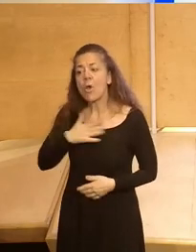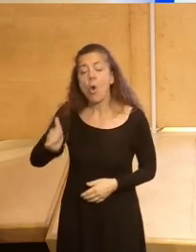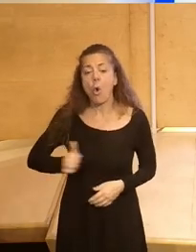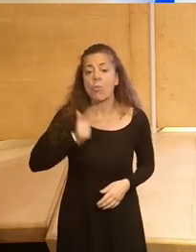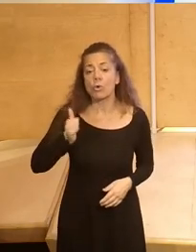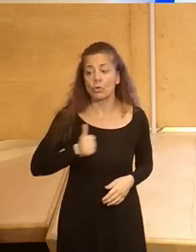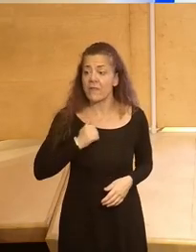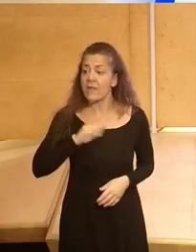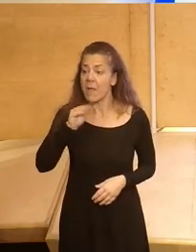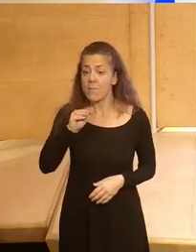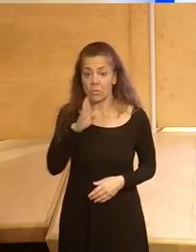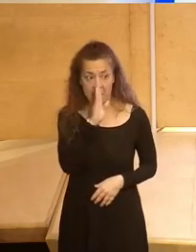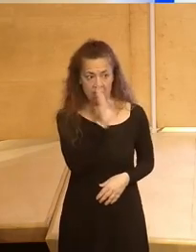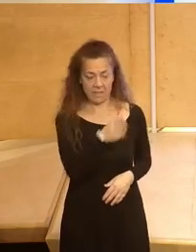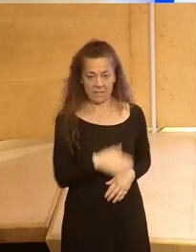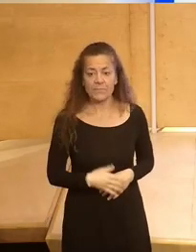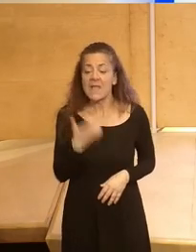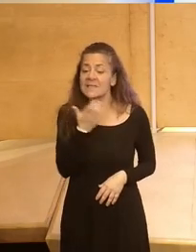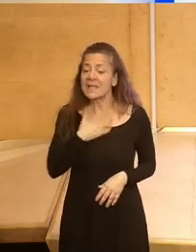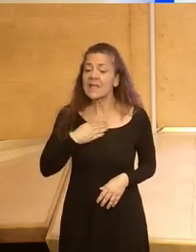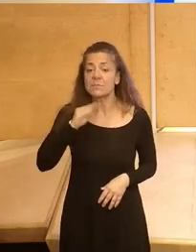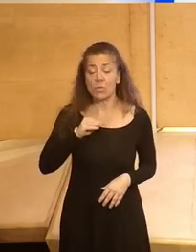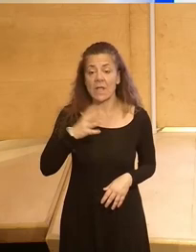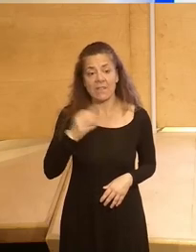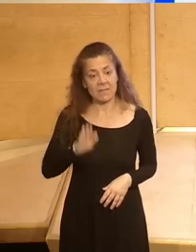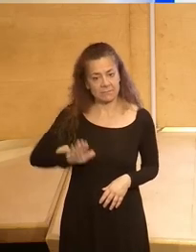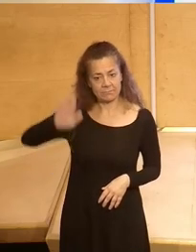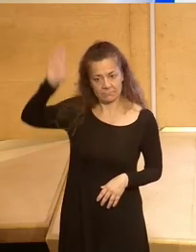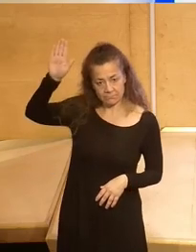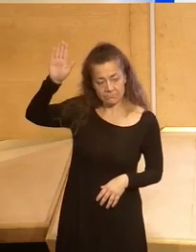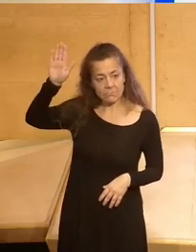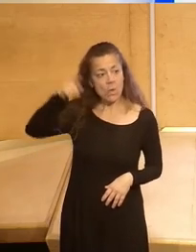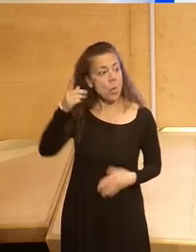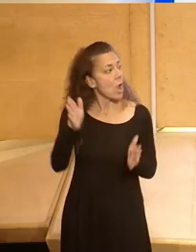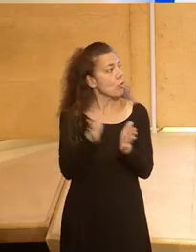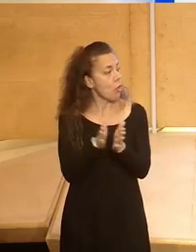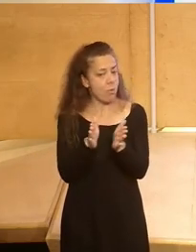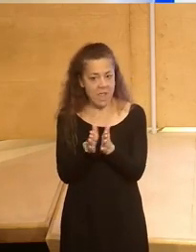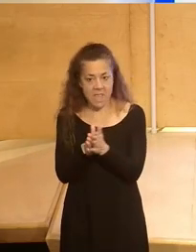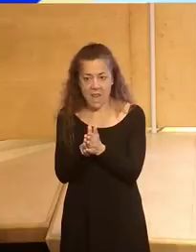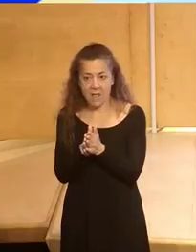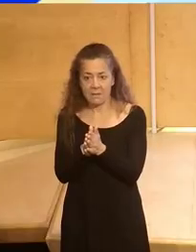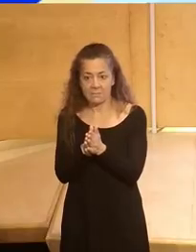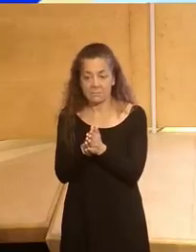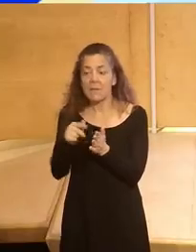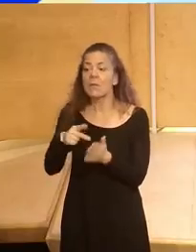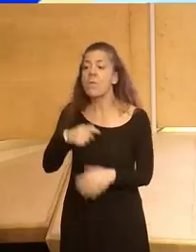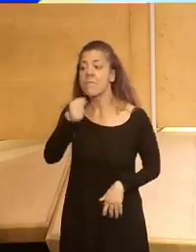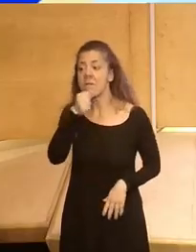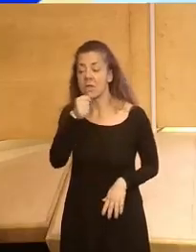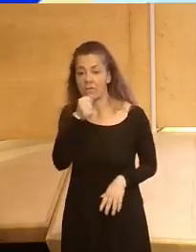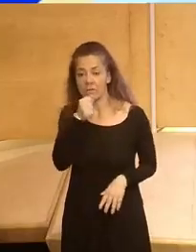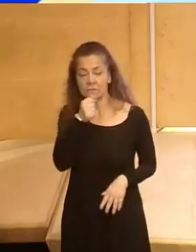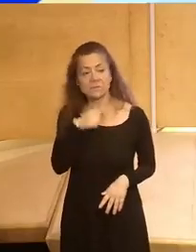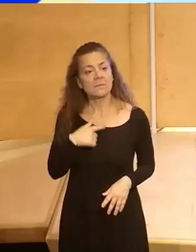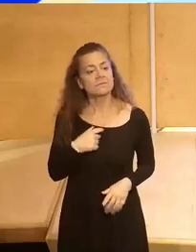de preguntar a vosotros de manera directa. Si queréis hacer una pregunta, tendréis que levantar la mano y una de mis compañeras que están con los micrófonos os pasarán